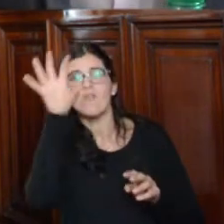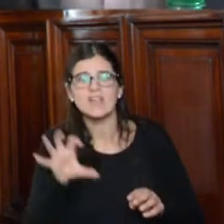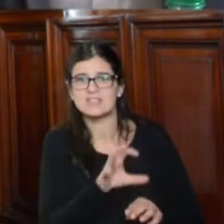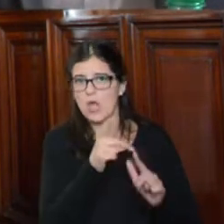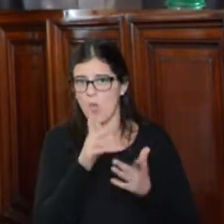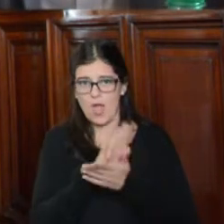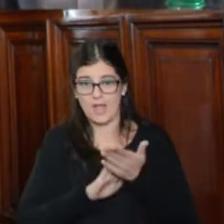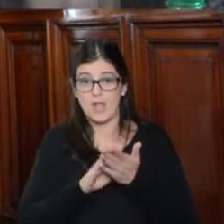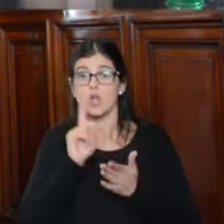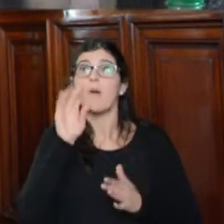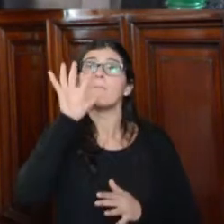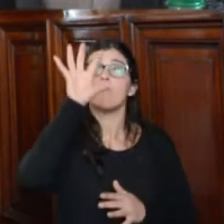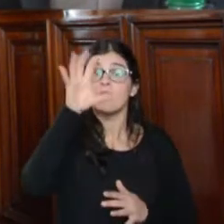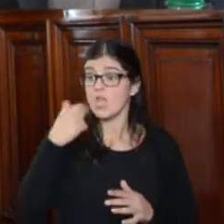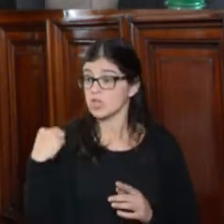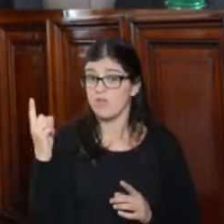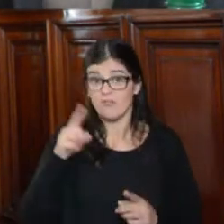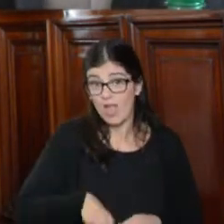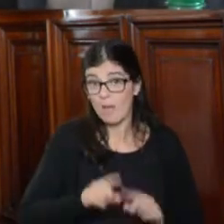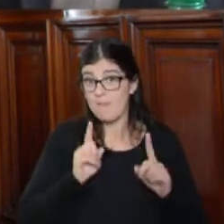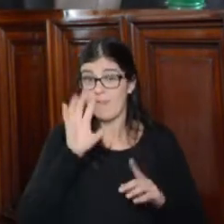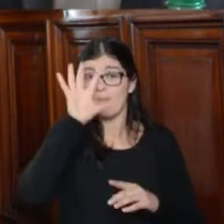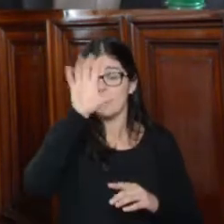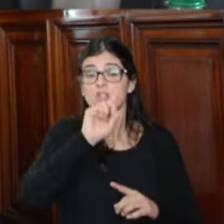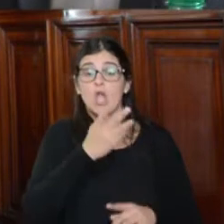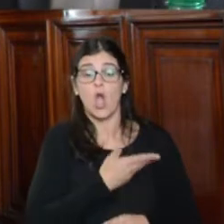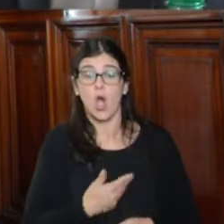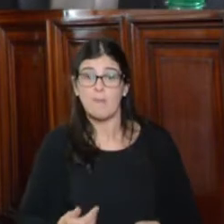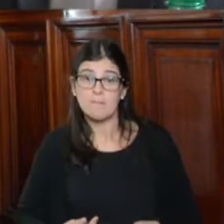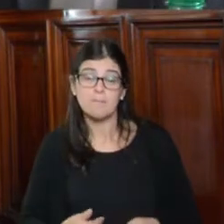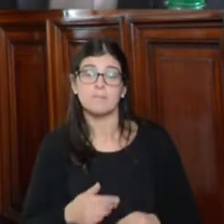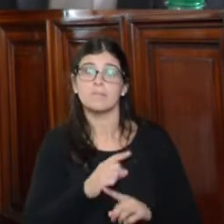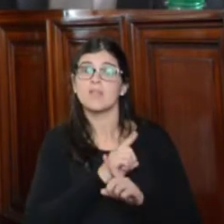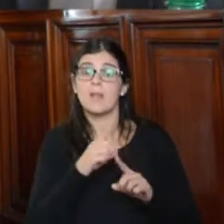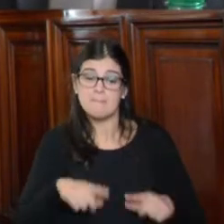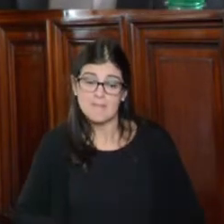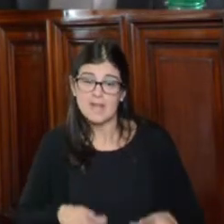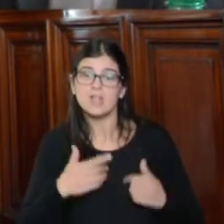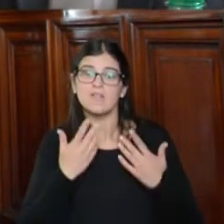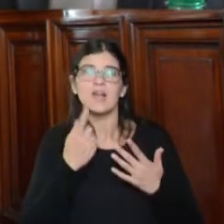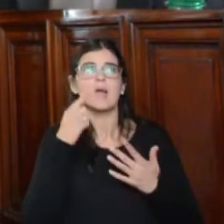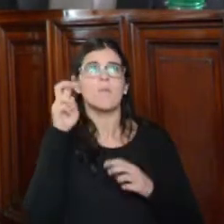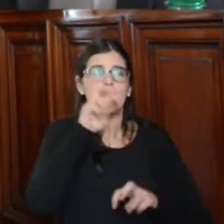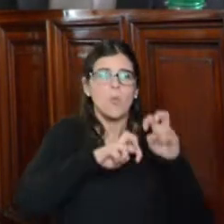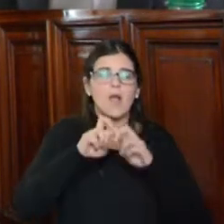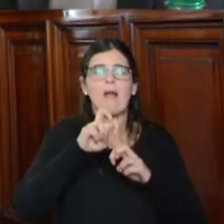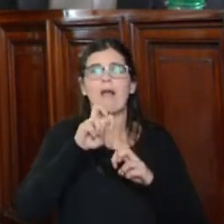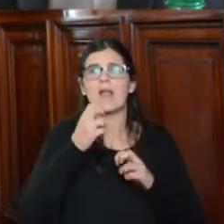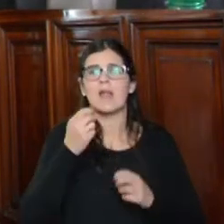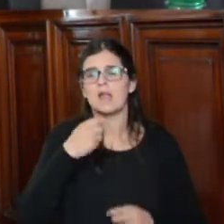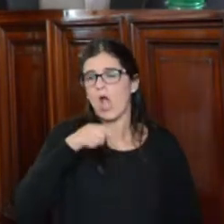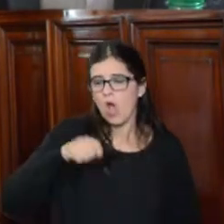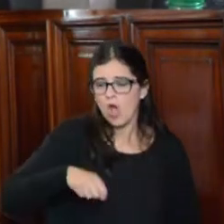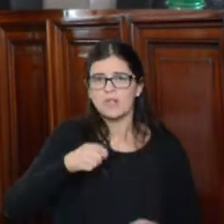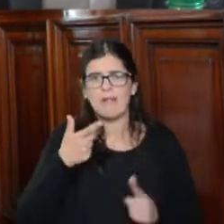No por lo menos en la provincia de la que yo vengo, donde ni el gobernador ni el ministro de la producción que trata de recuperar empresas, ni el ministro de justicia ni la corte,